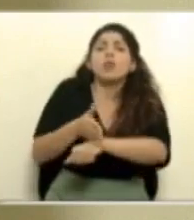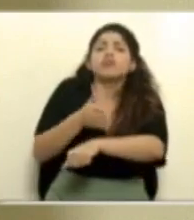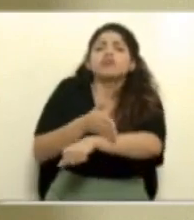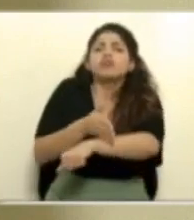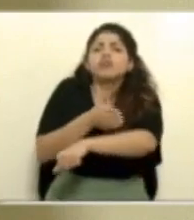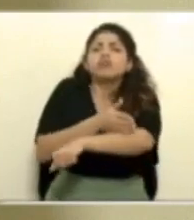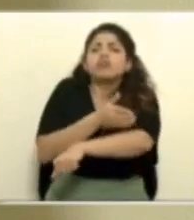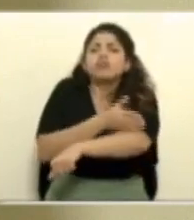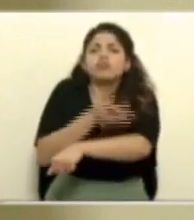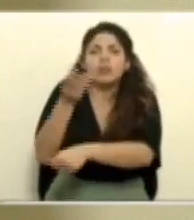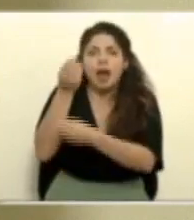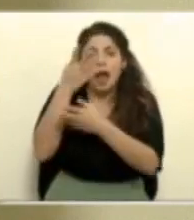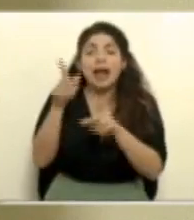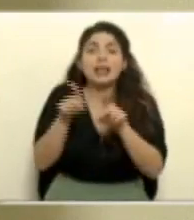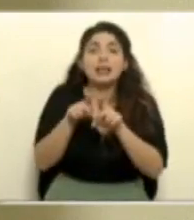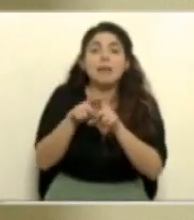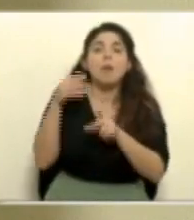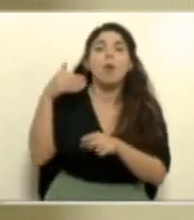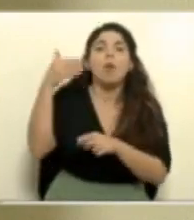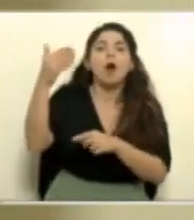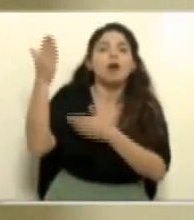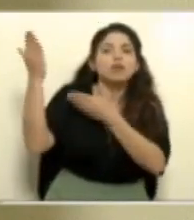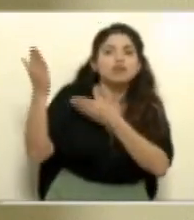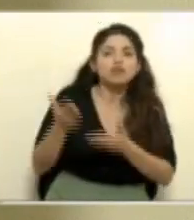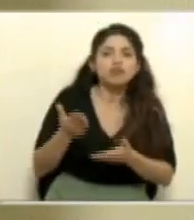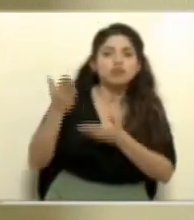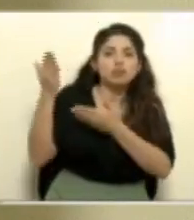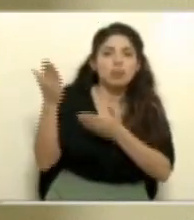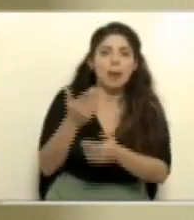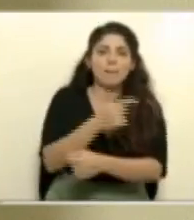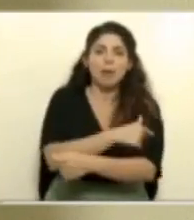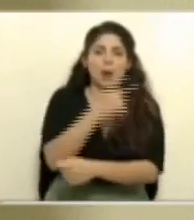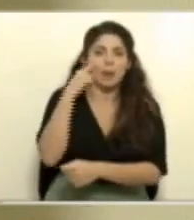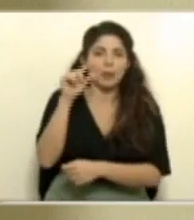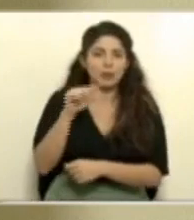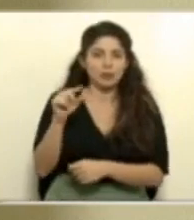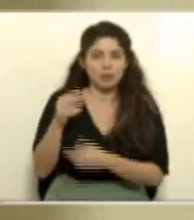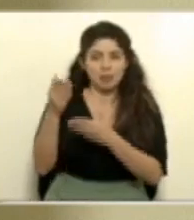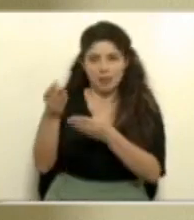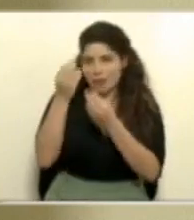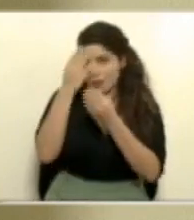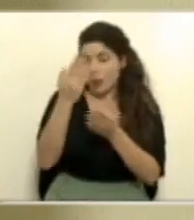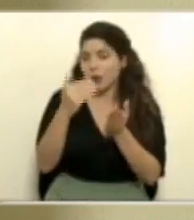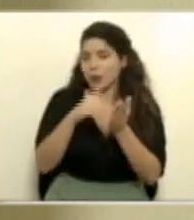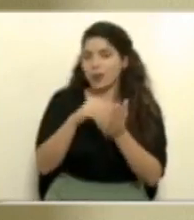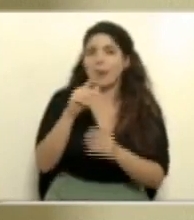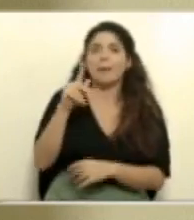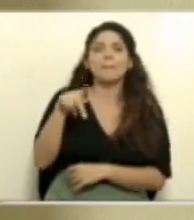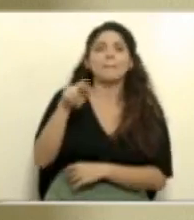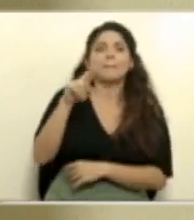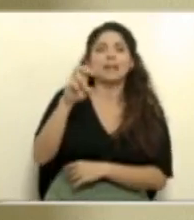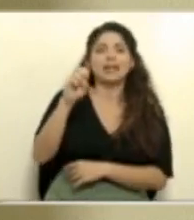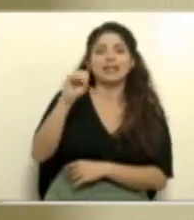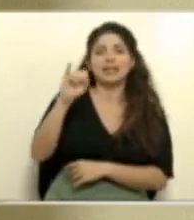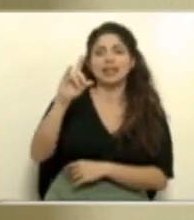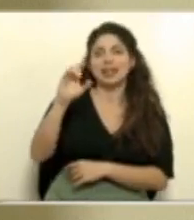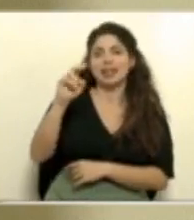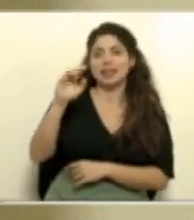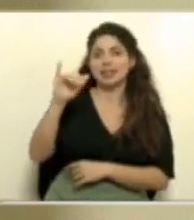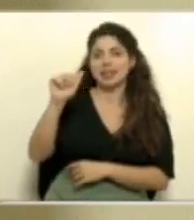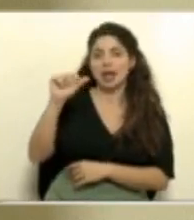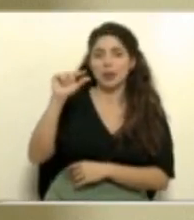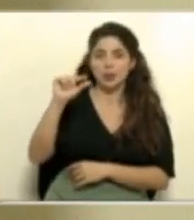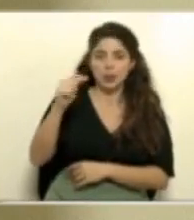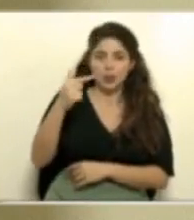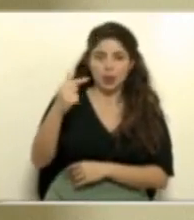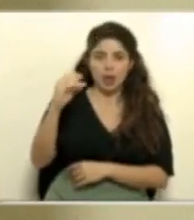y también la llegada de los lotes de vacunas cada semana. Les recordamos presidencia.go.cr barra inclinada